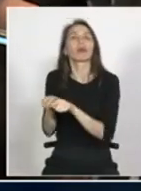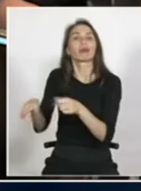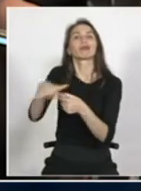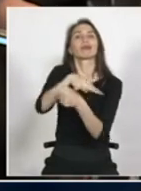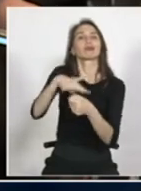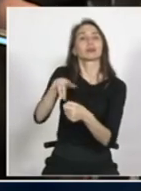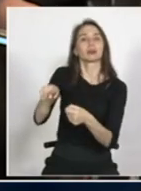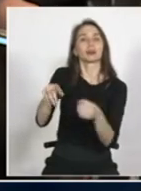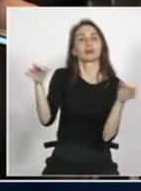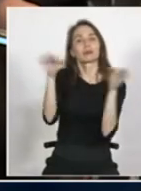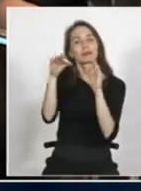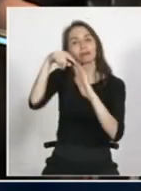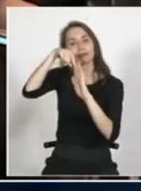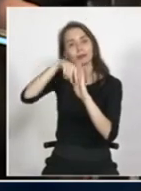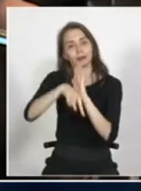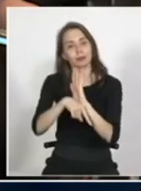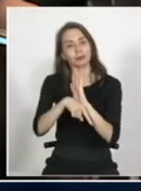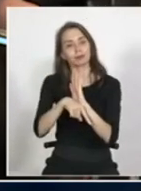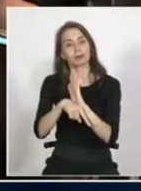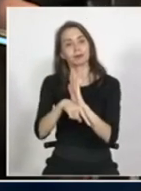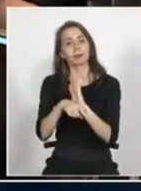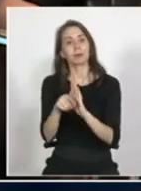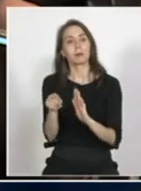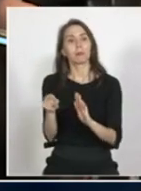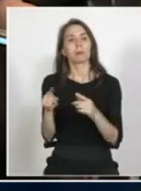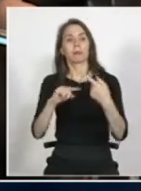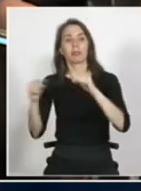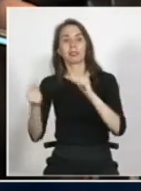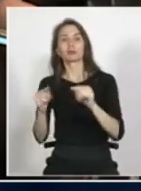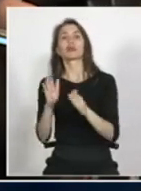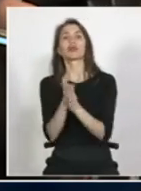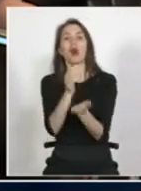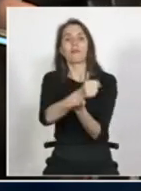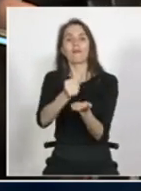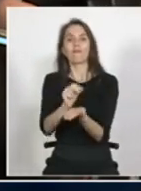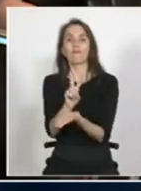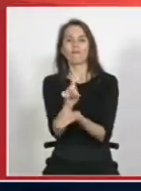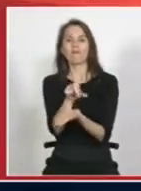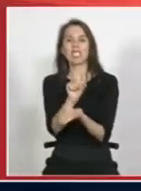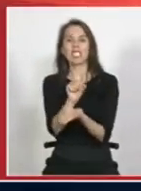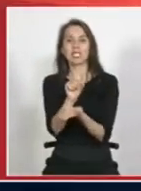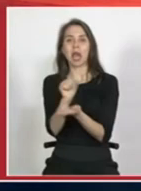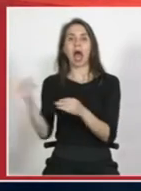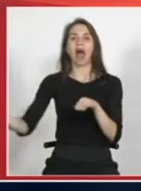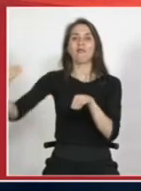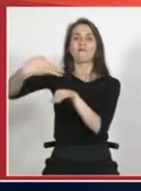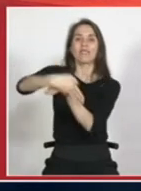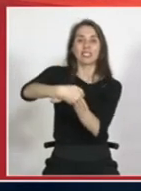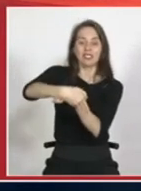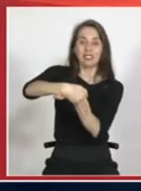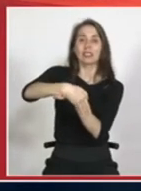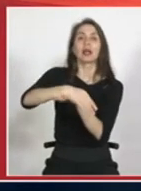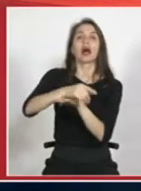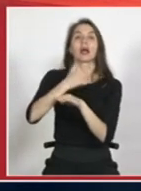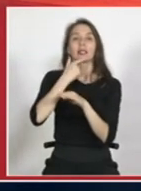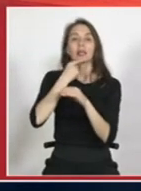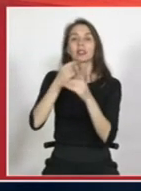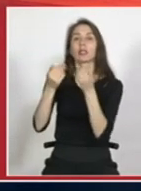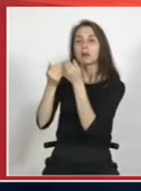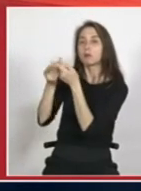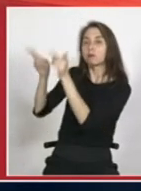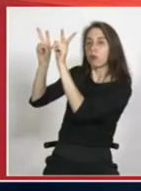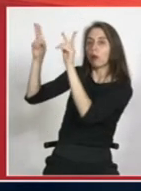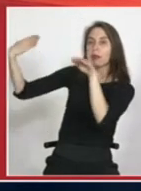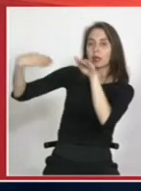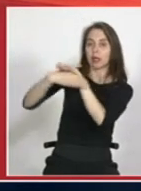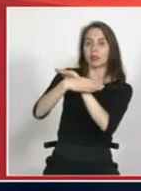especificarla más pero de esta visa visitante que ha tenido también discusiones de uno u otro lado pero al menos que tiene la intención de abrir las puertas a aquellos que vienen a